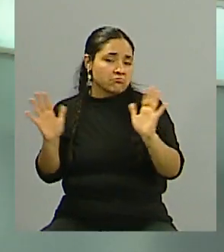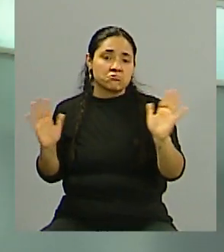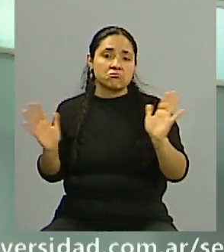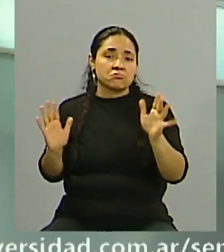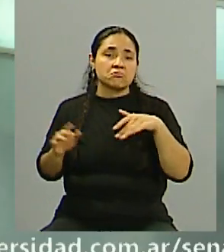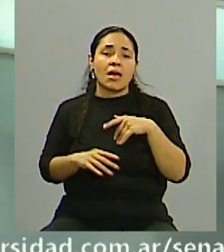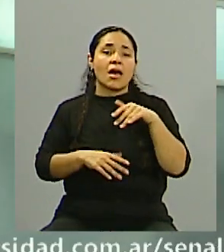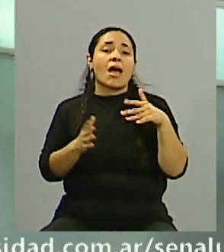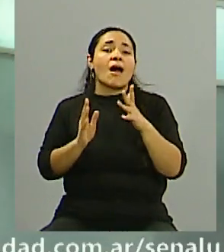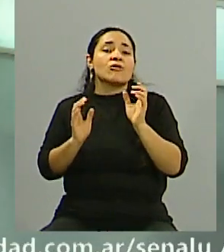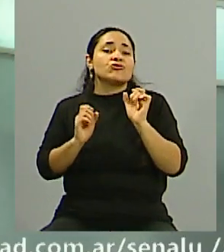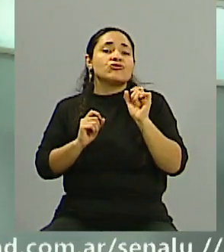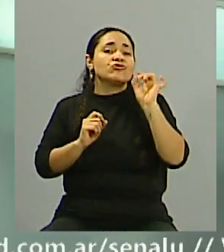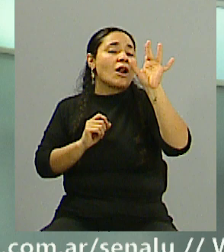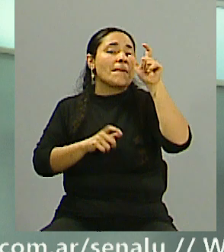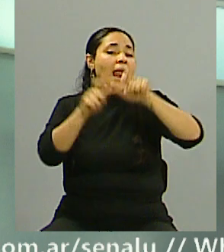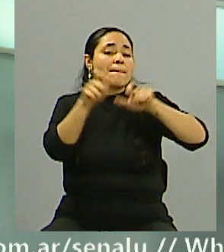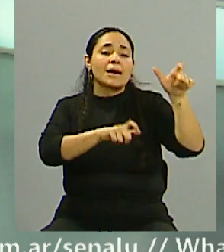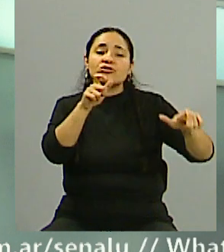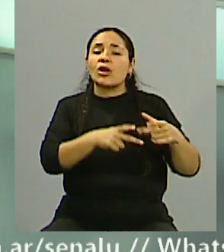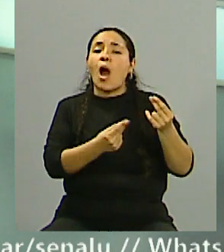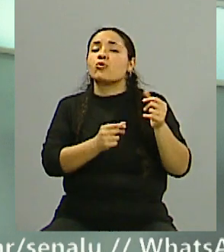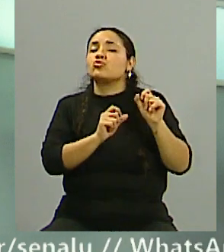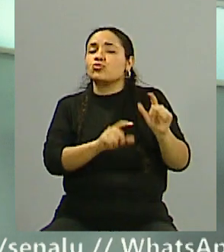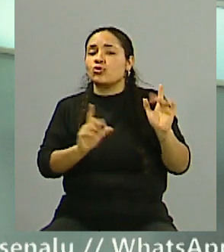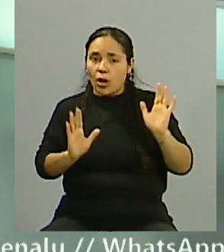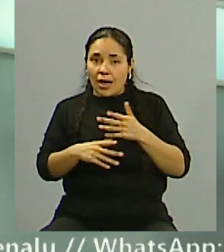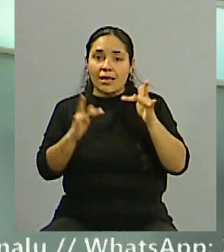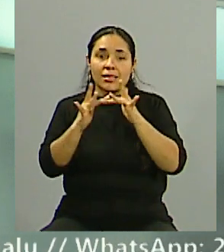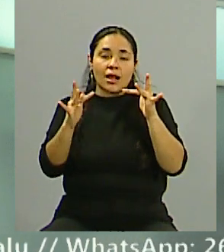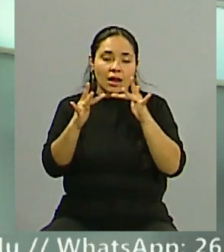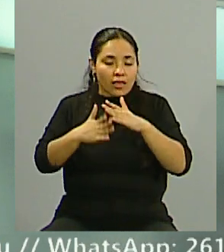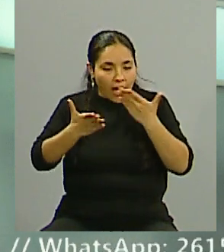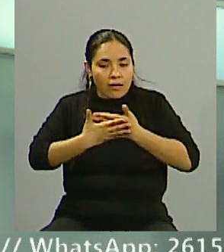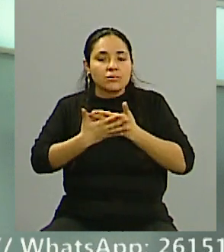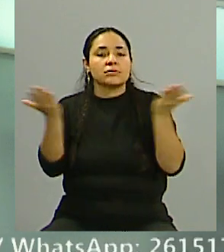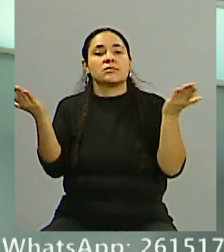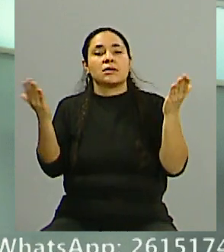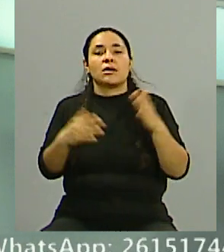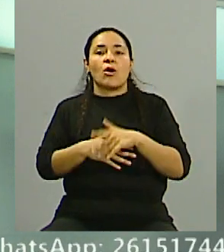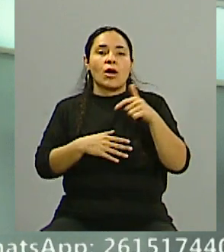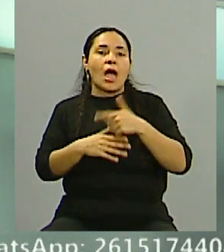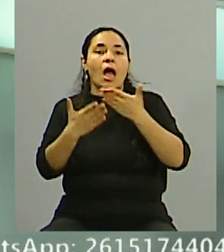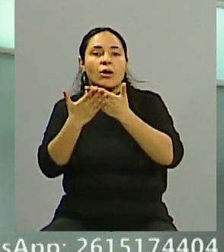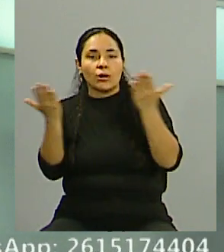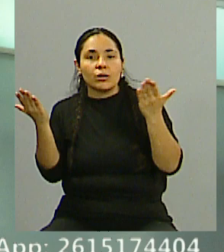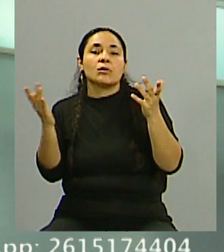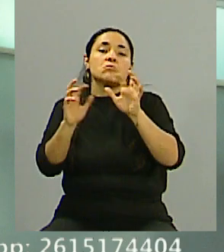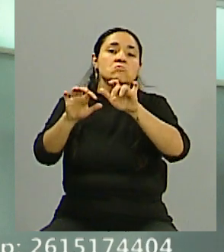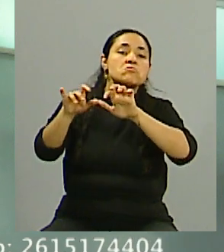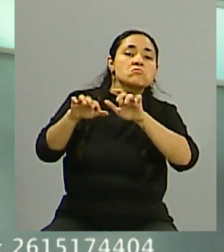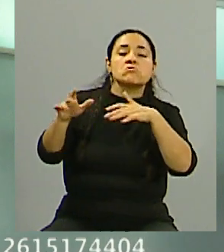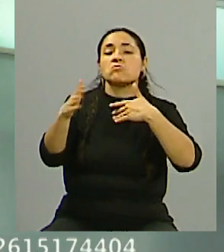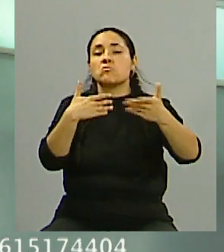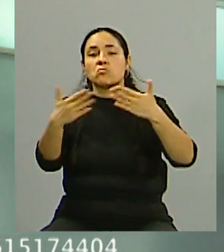ver, la web, el internet nació para ser libre, abierto e interoperable. Hoy no es ni libre, ni abierto, ni interoperable. ¿Qué